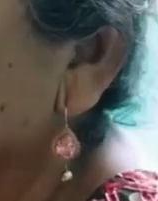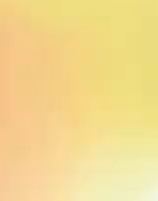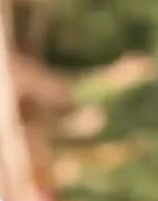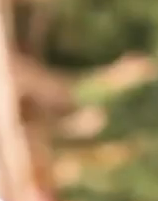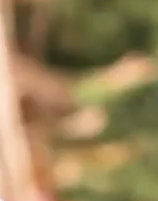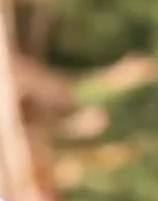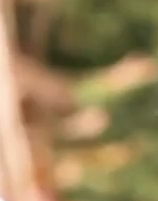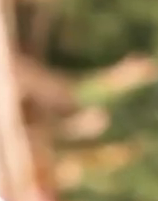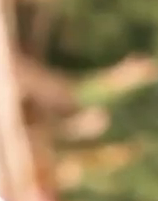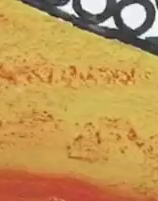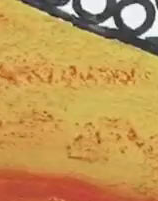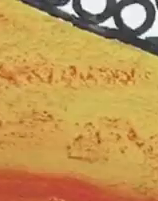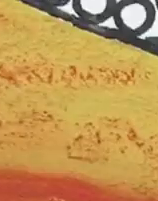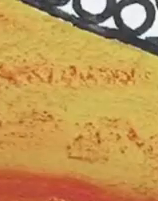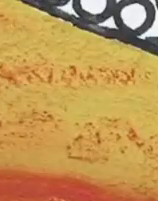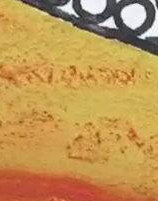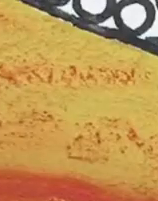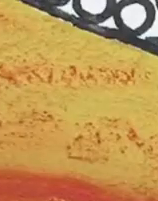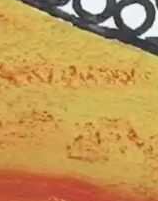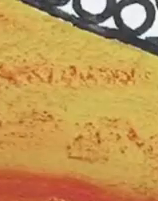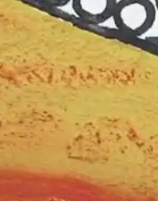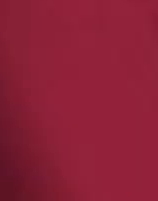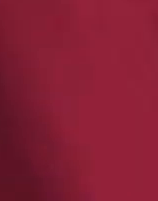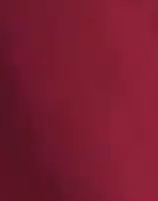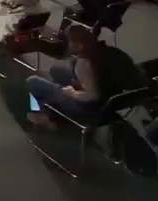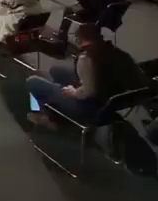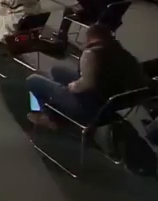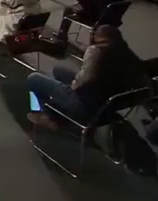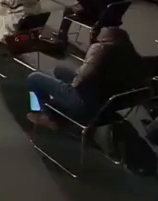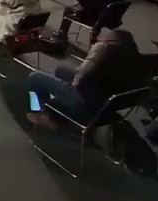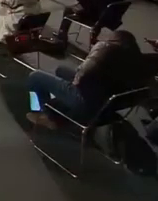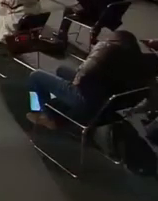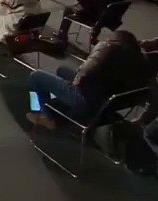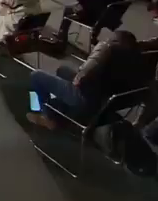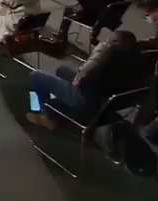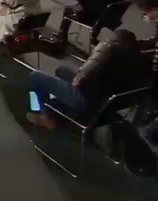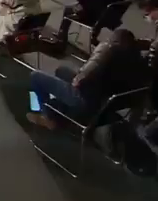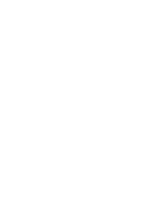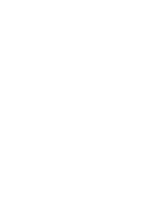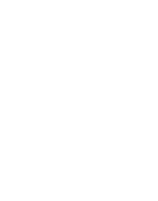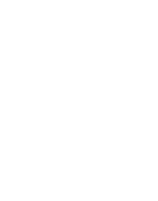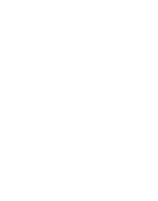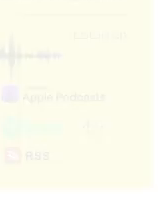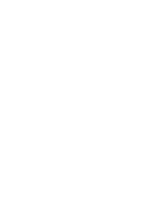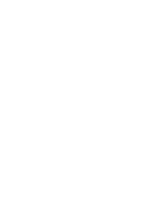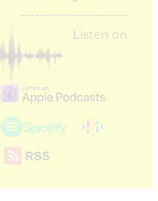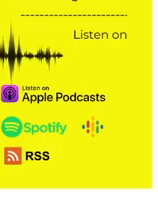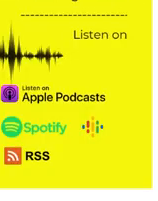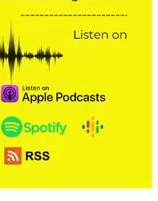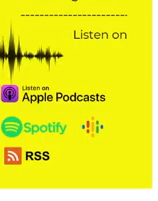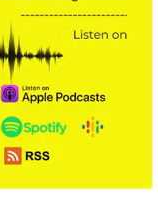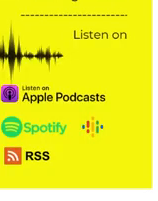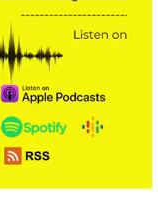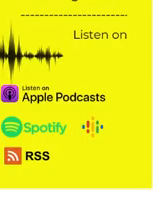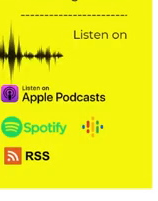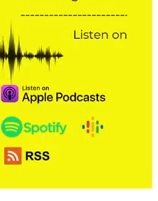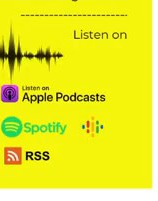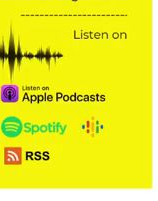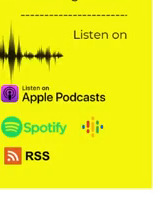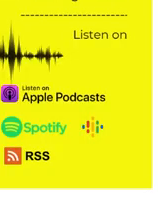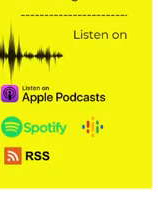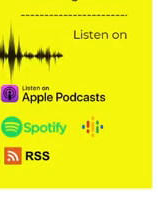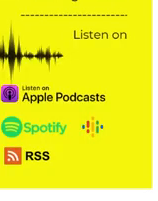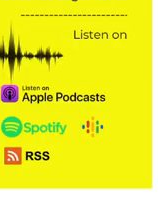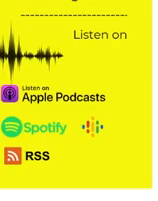transformando la vida de nuestras personas adultas mayores. gobierno gobierno y y y y y